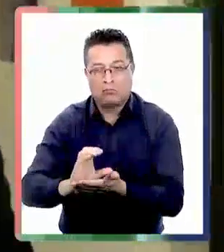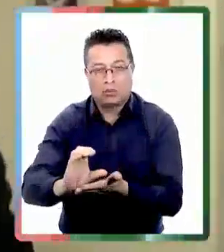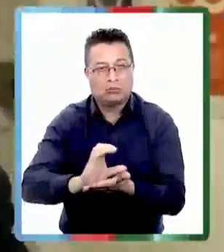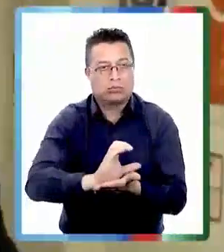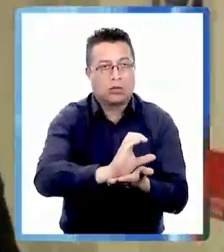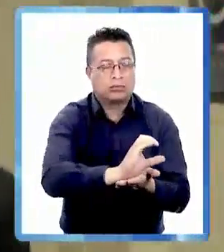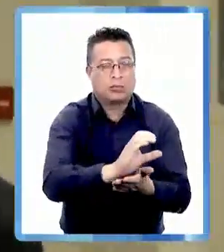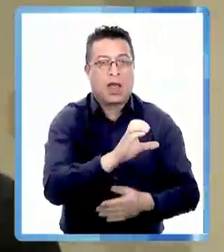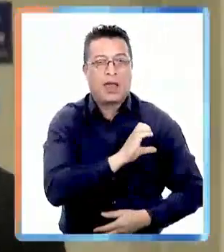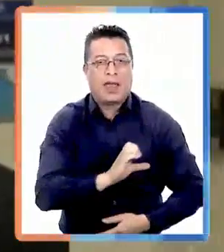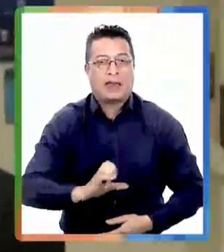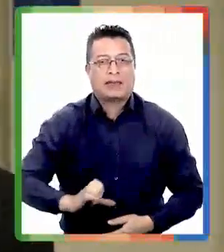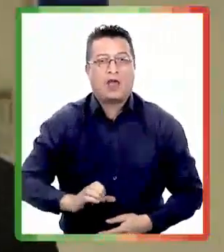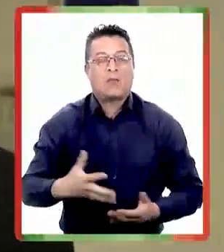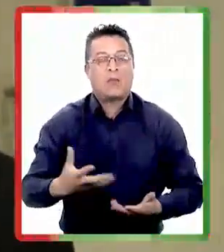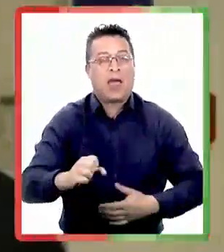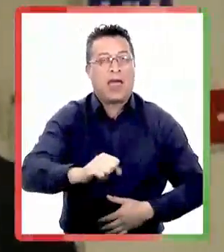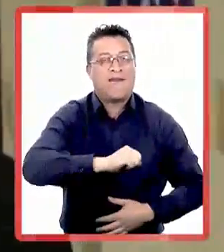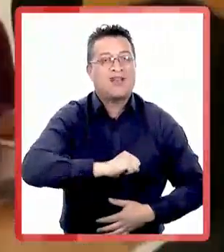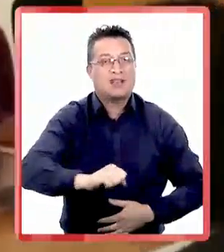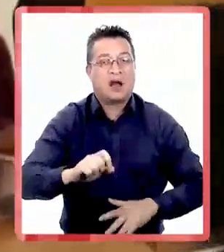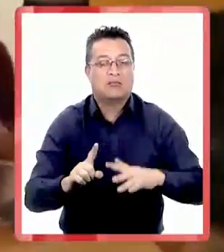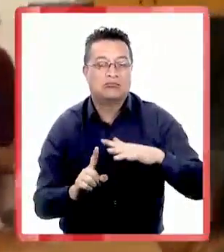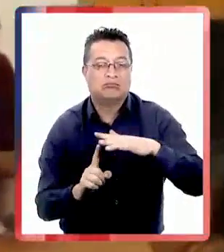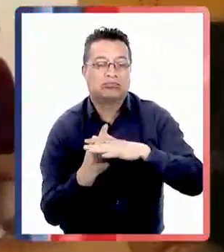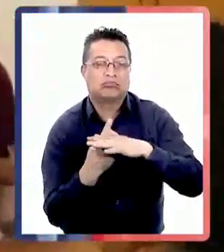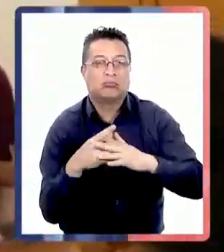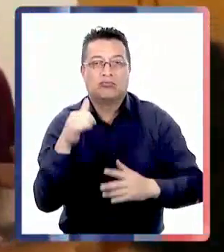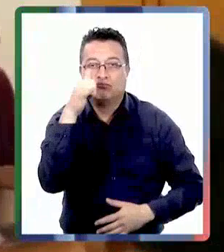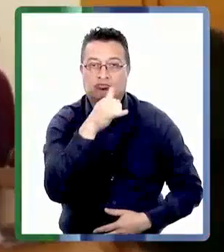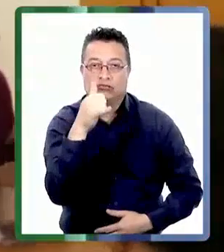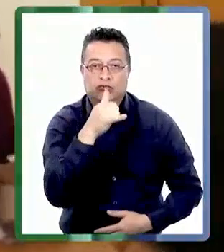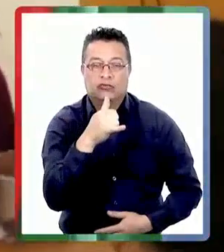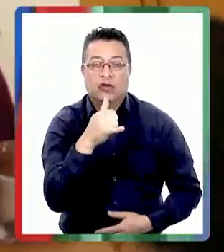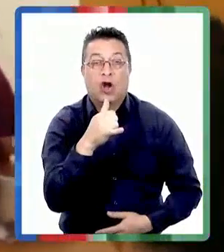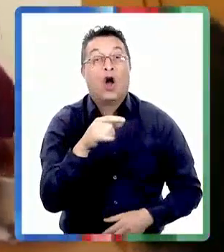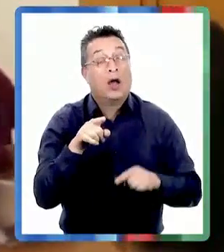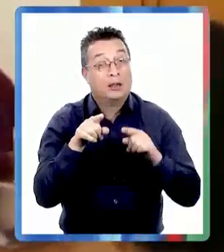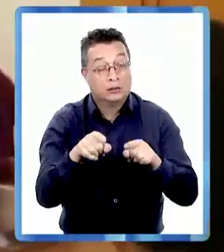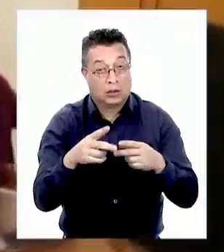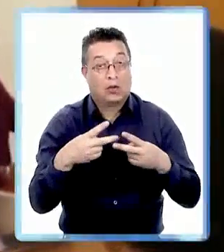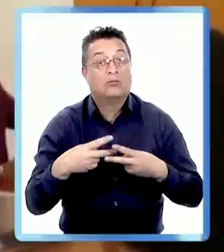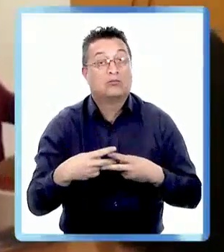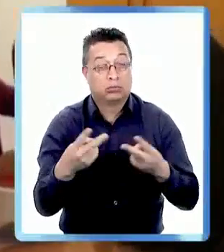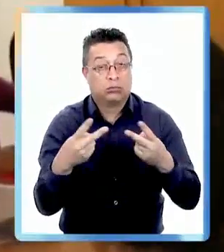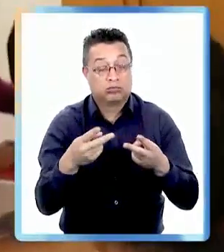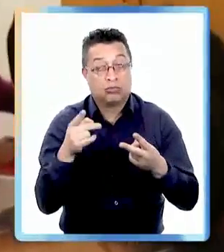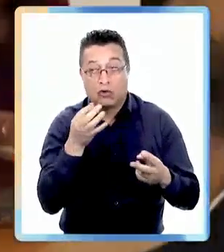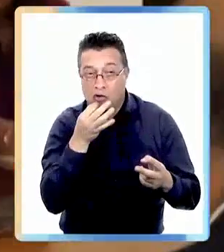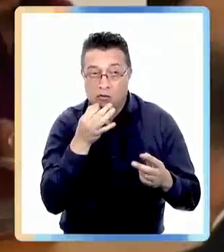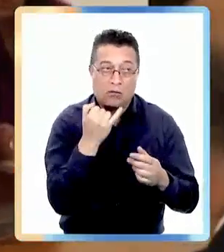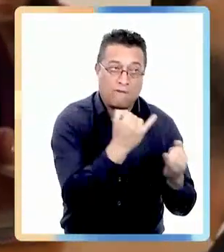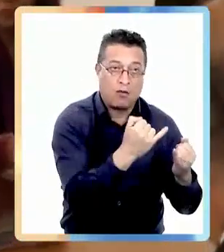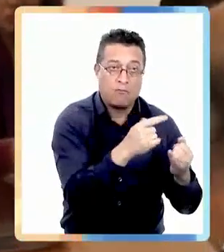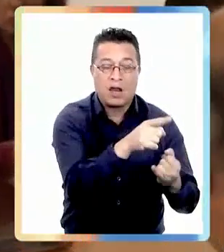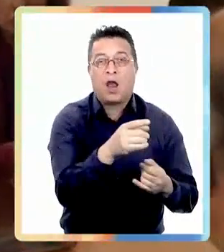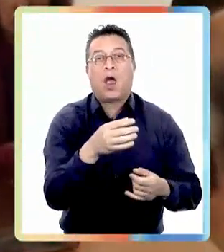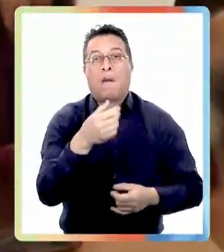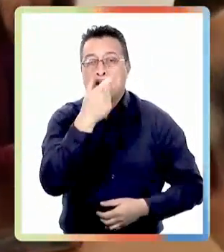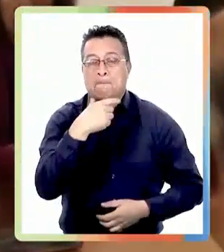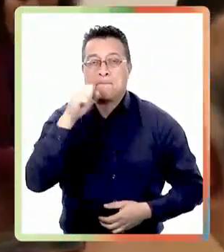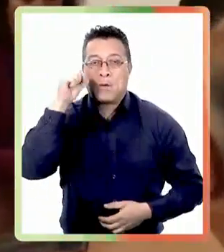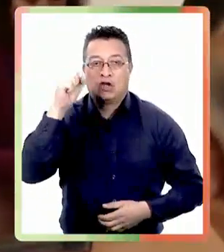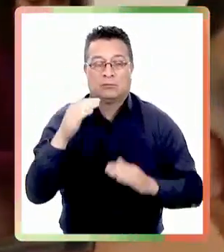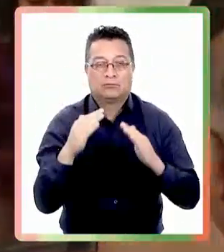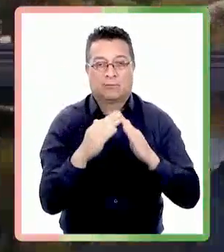asignación de recursos del Estado para evitar brotes de corrupción. Y de todo ello dio cuentas al presidente Gabriel Boric en La